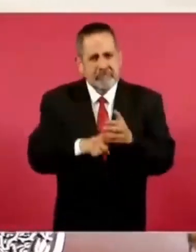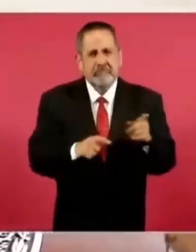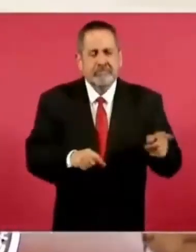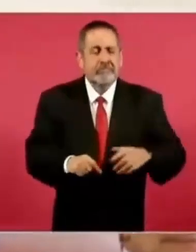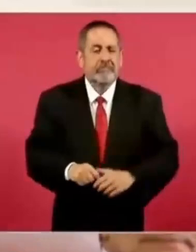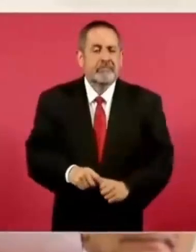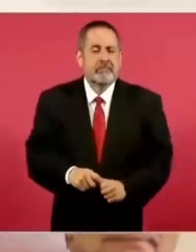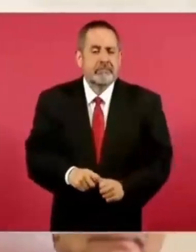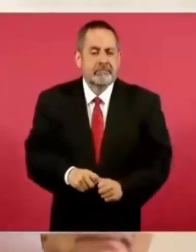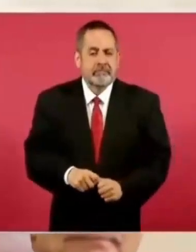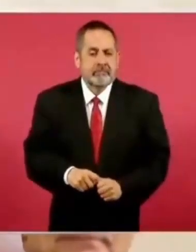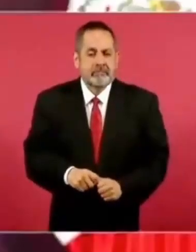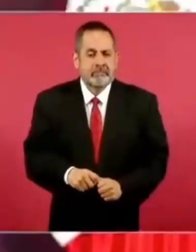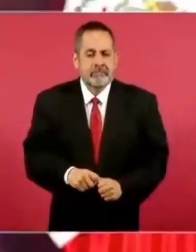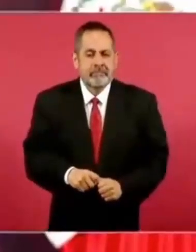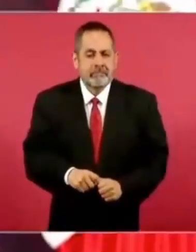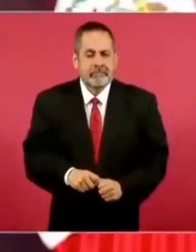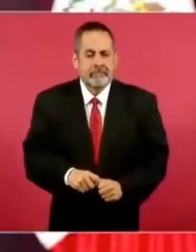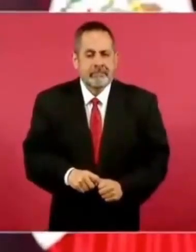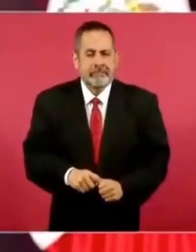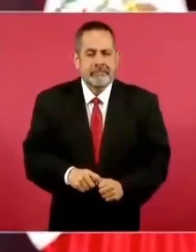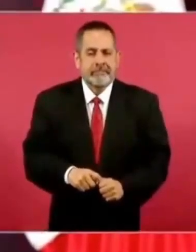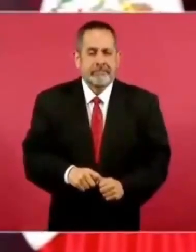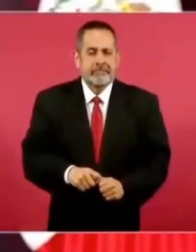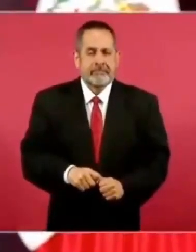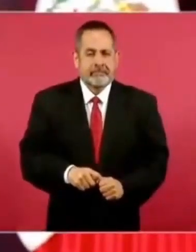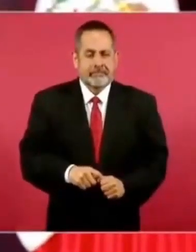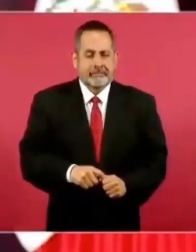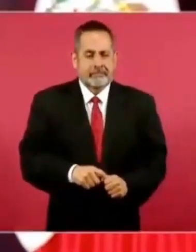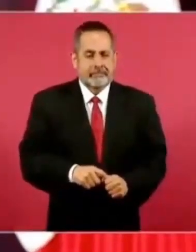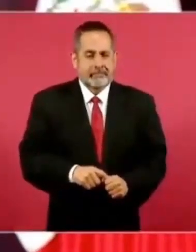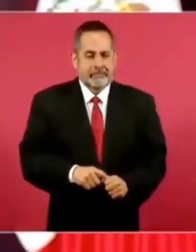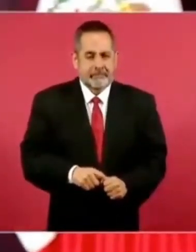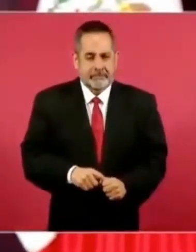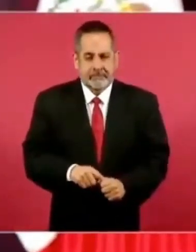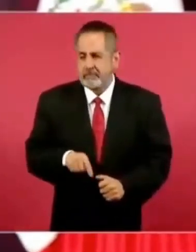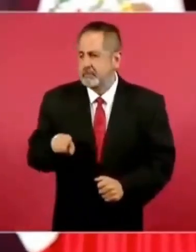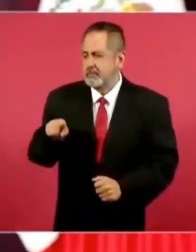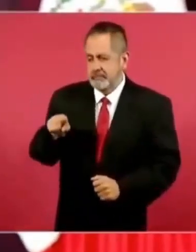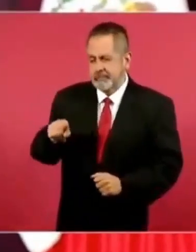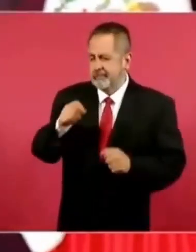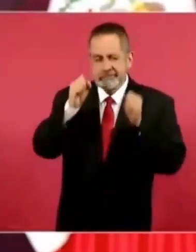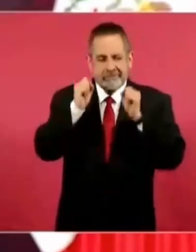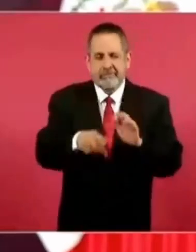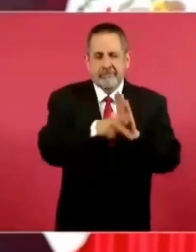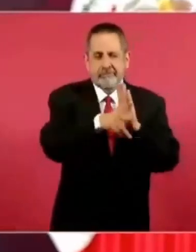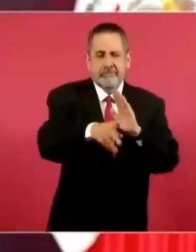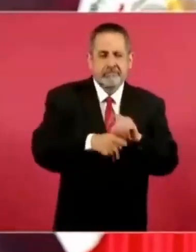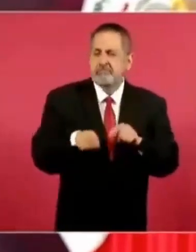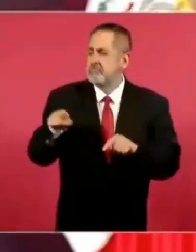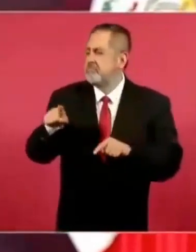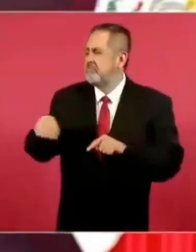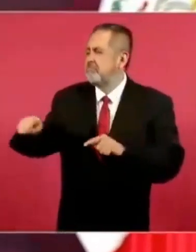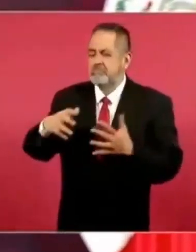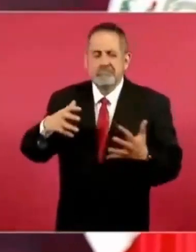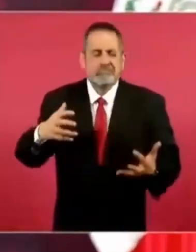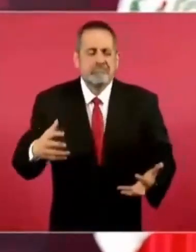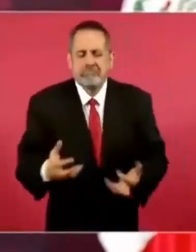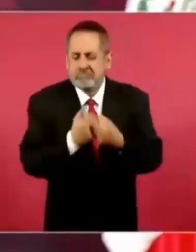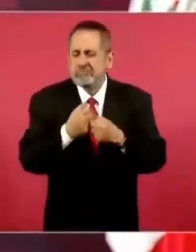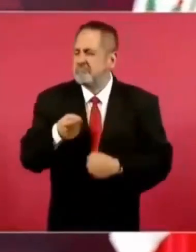liberados, no fueron rescatados.